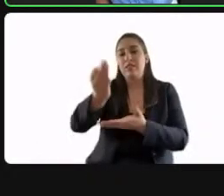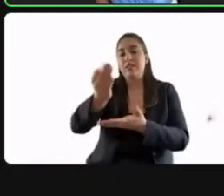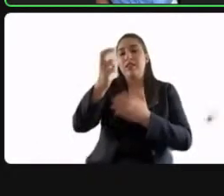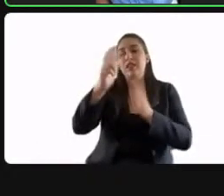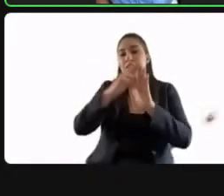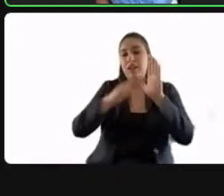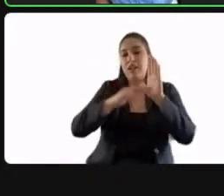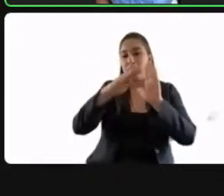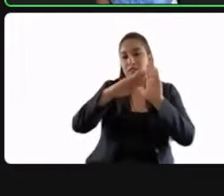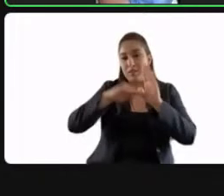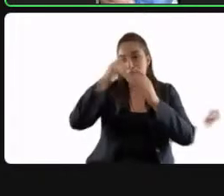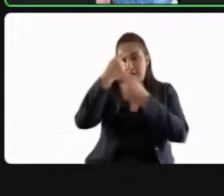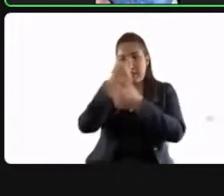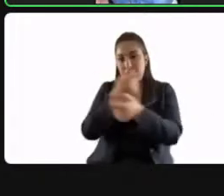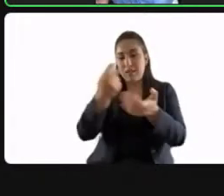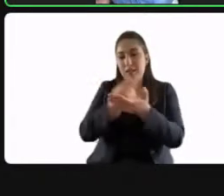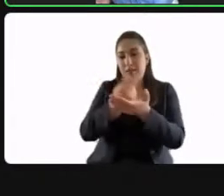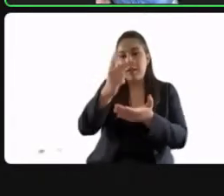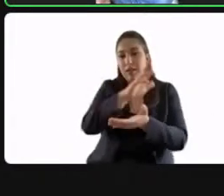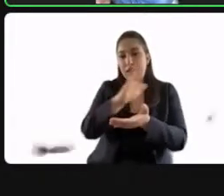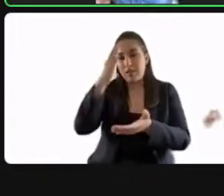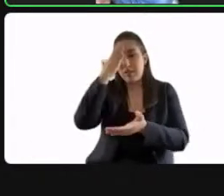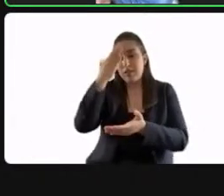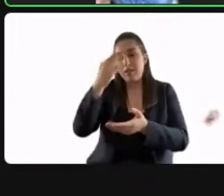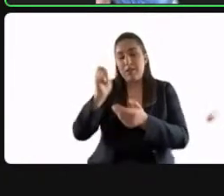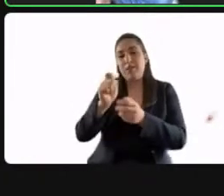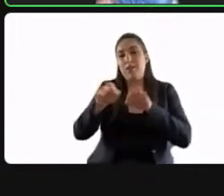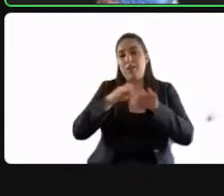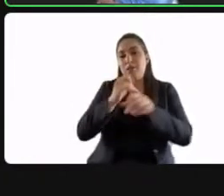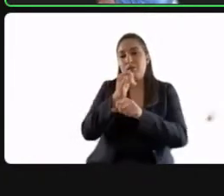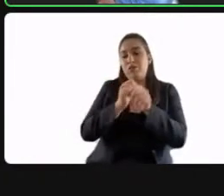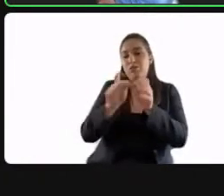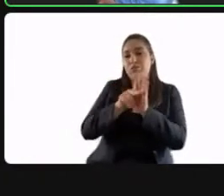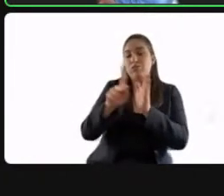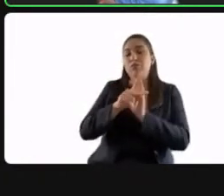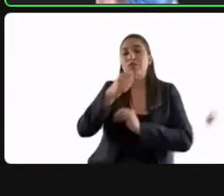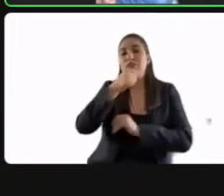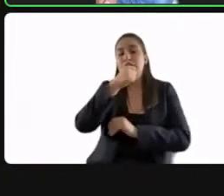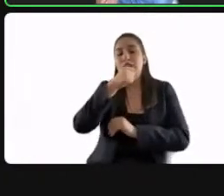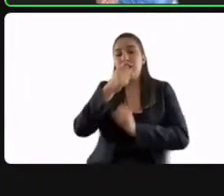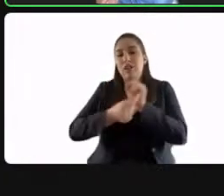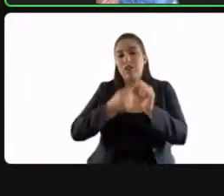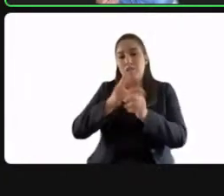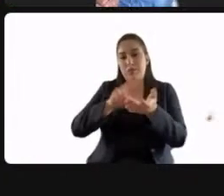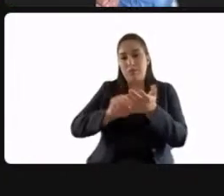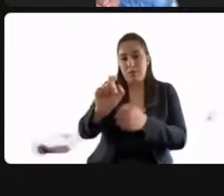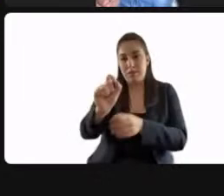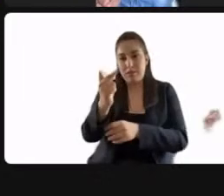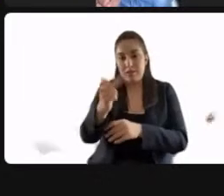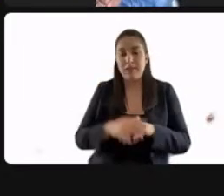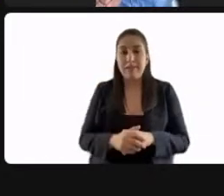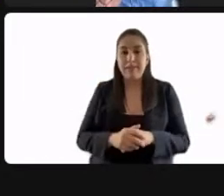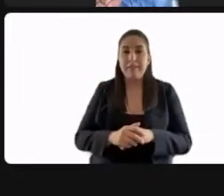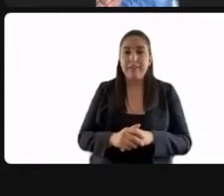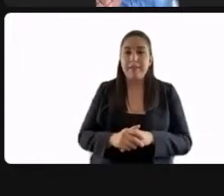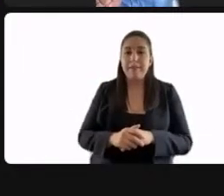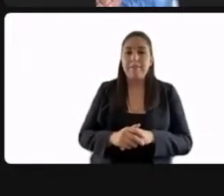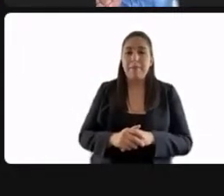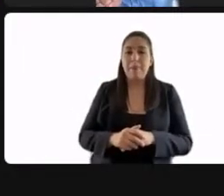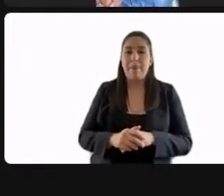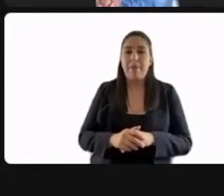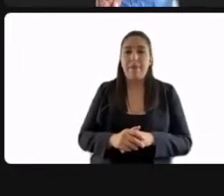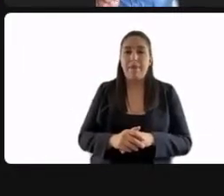para la entrega de la medalla al mérito periodístico del año 2022 en lo general y en lo particular. Se solicita a la secretaria,